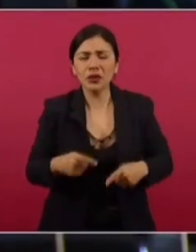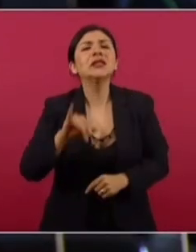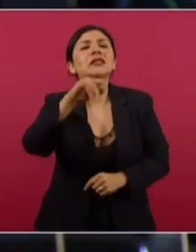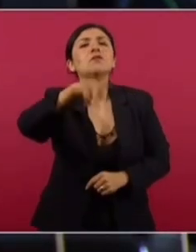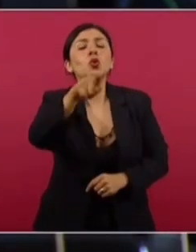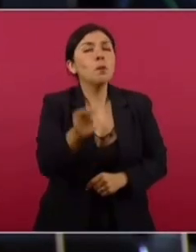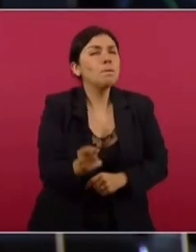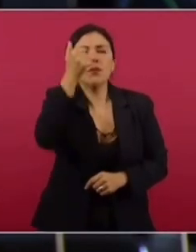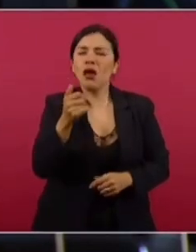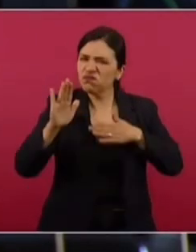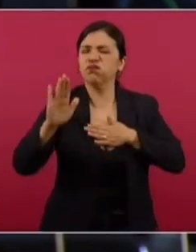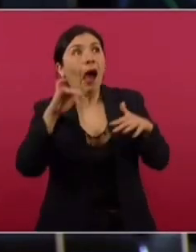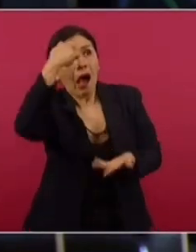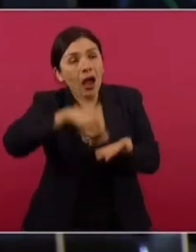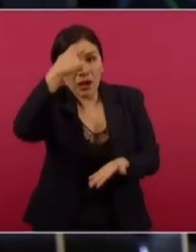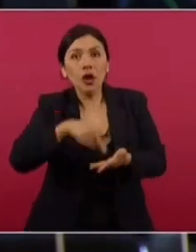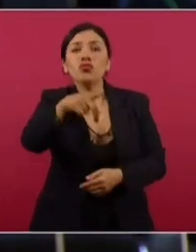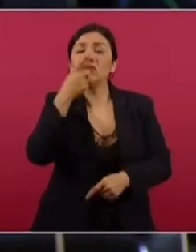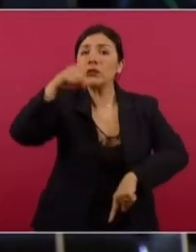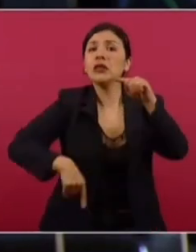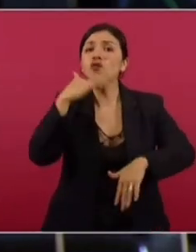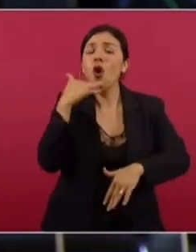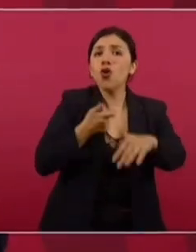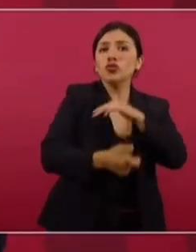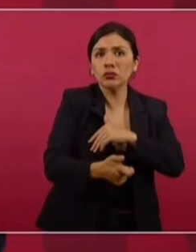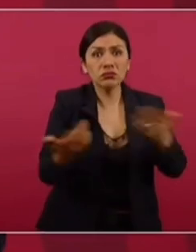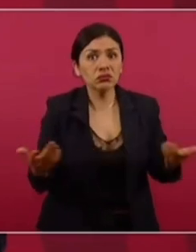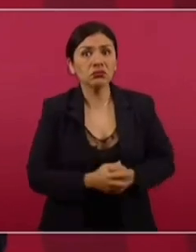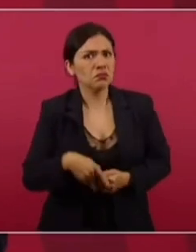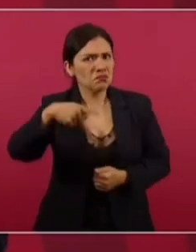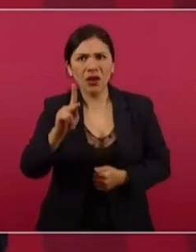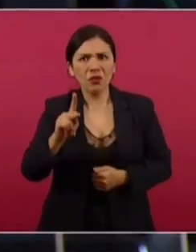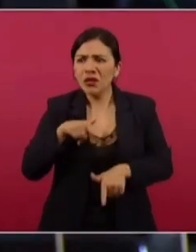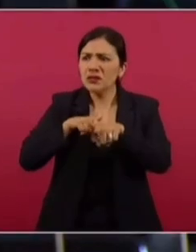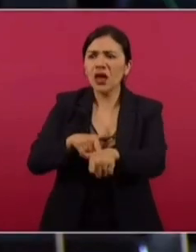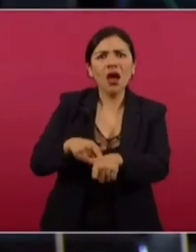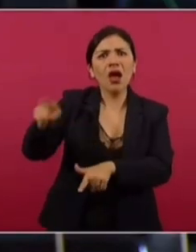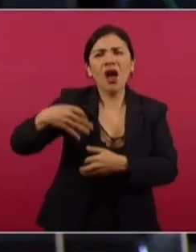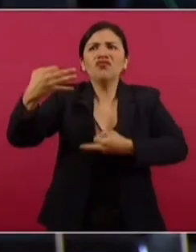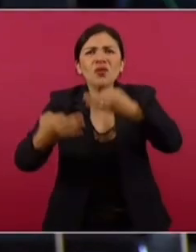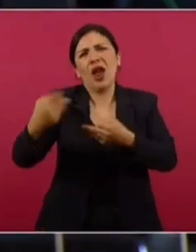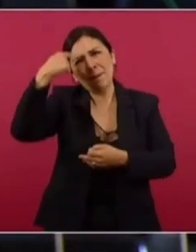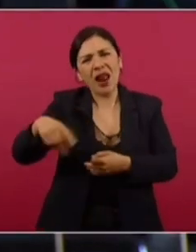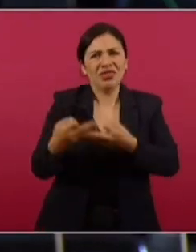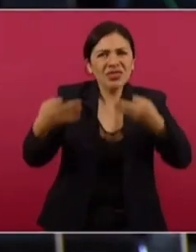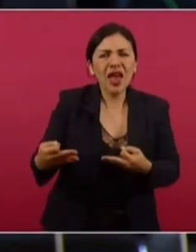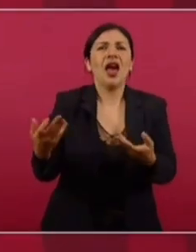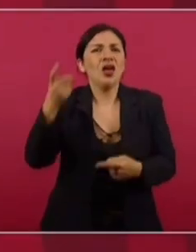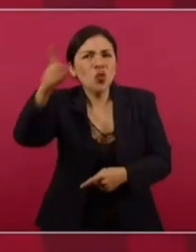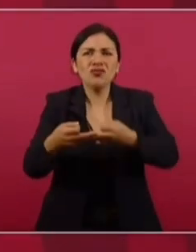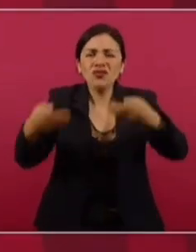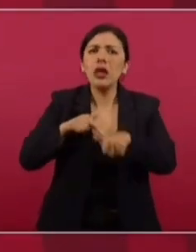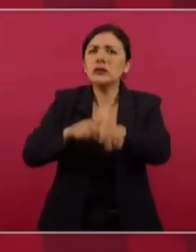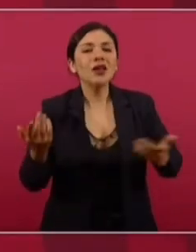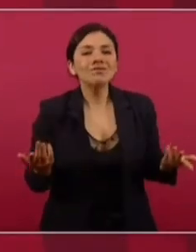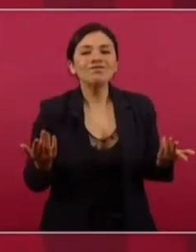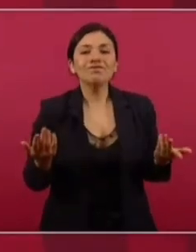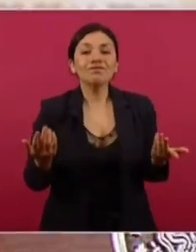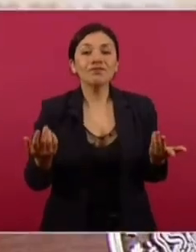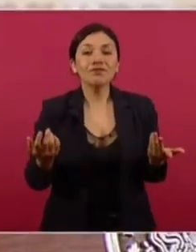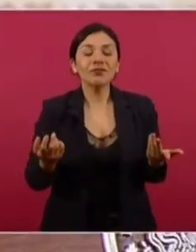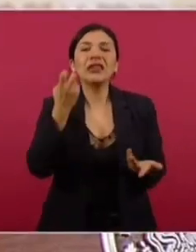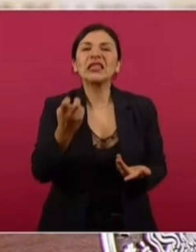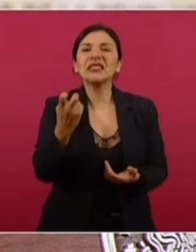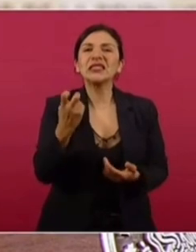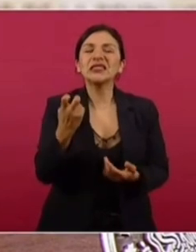Pero uno de sus principales compromisos que hizo iba a combatir la corrupción y la impunidad. Ah, Pero la impunidad impera en los tribunales agrarios y en la Procuridad Agraria. Sí, sí, sí, sí, porque era